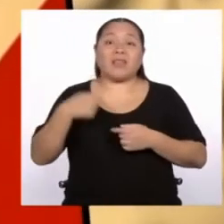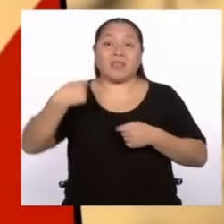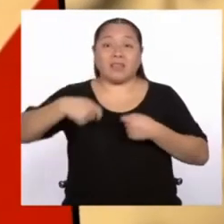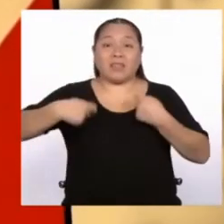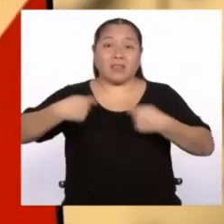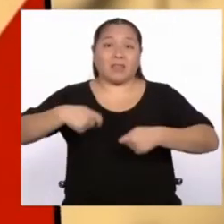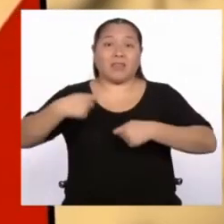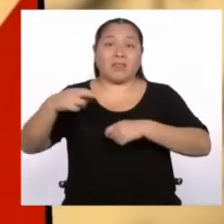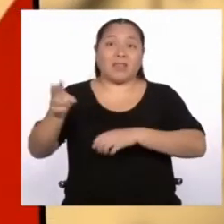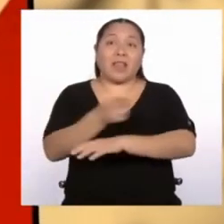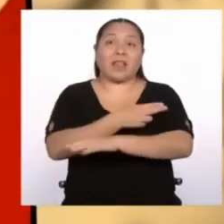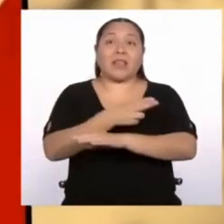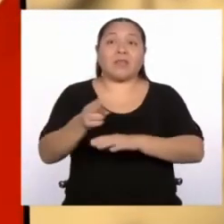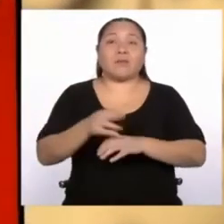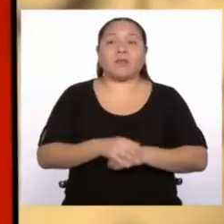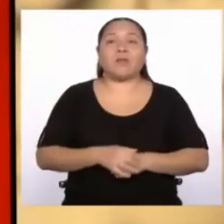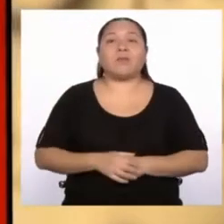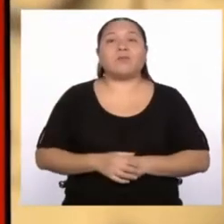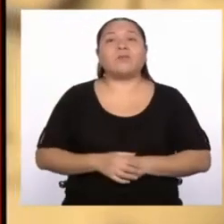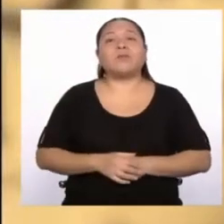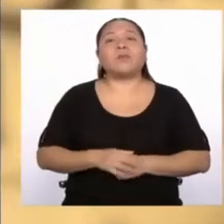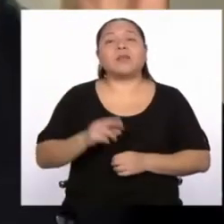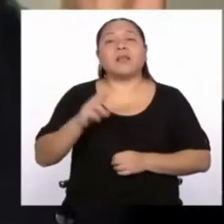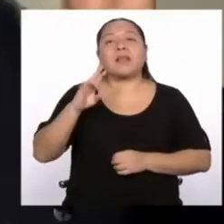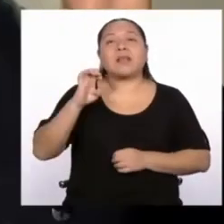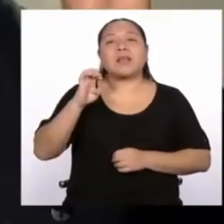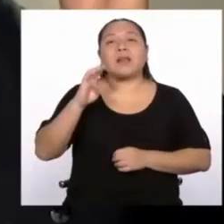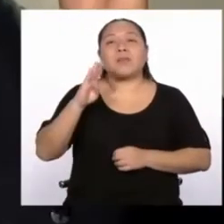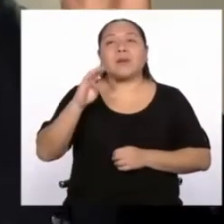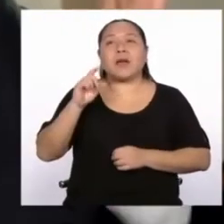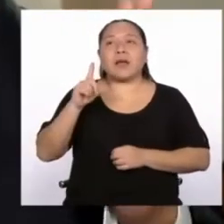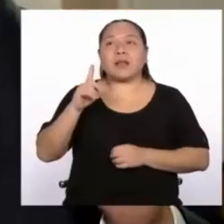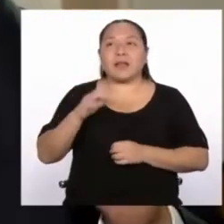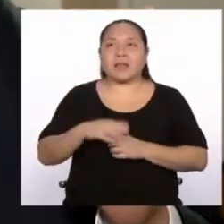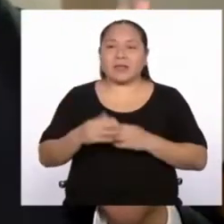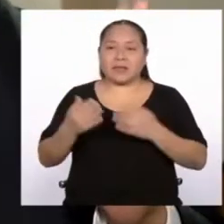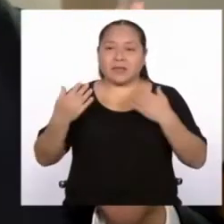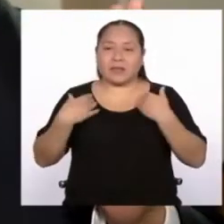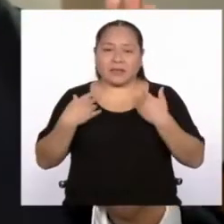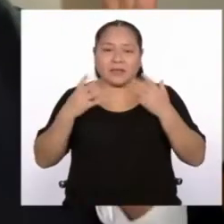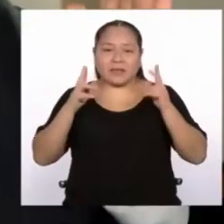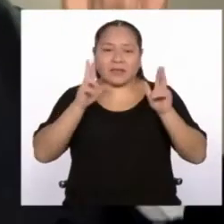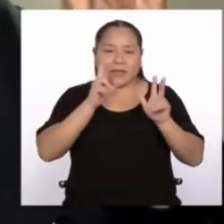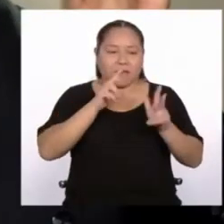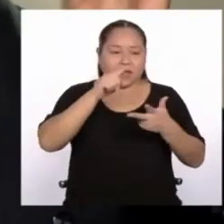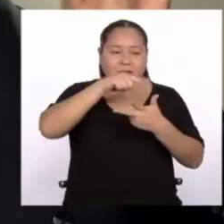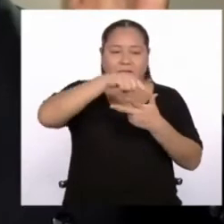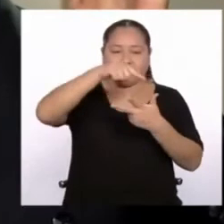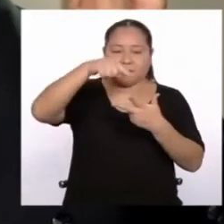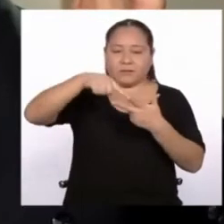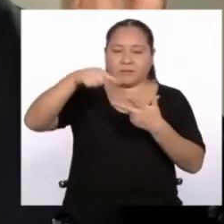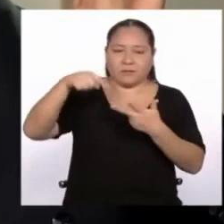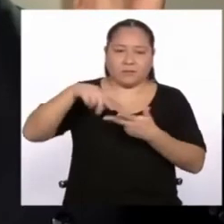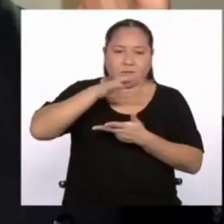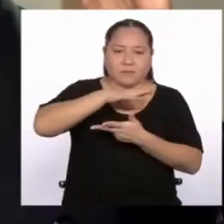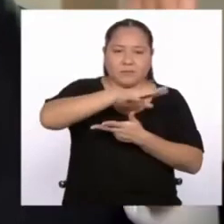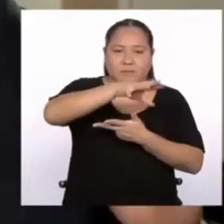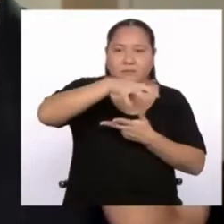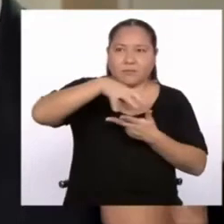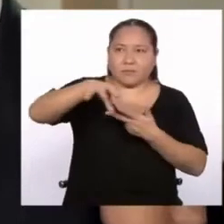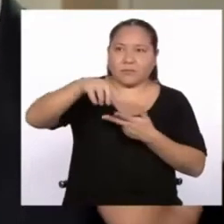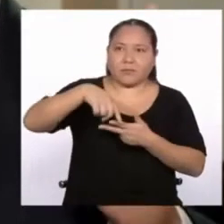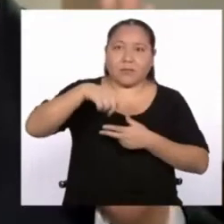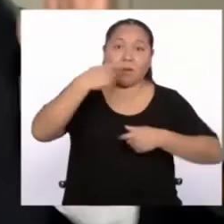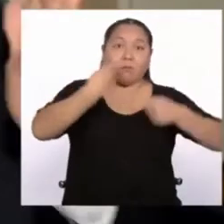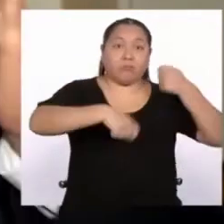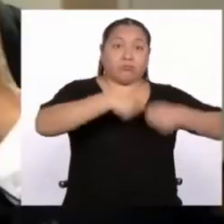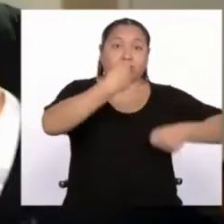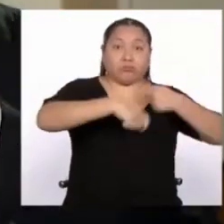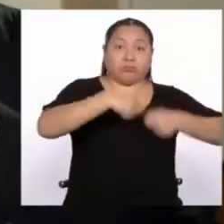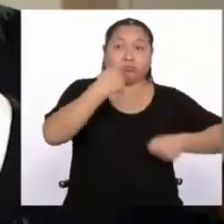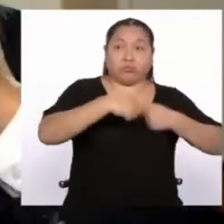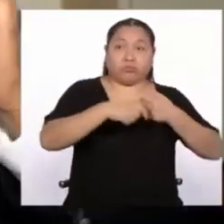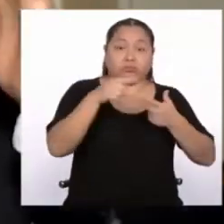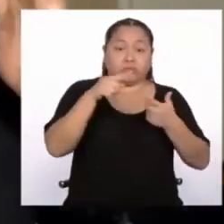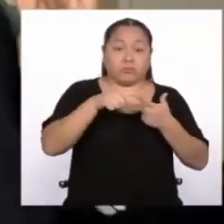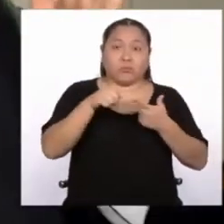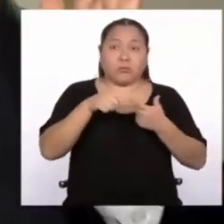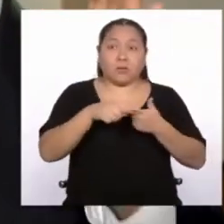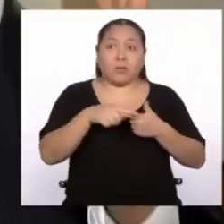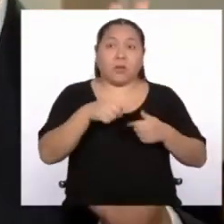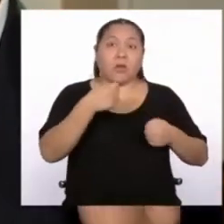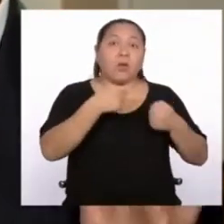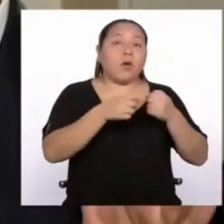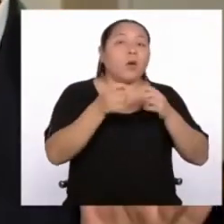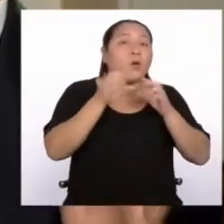Porque cuando Rivaliati es presente en 1901, deja tres versiones. Diríamos la de banda, con